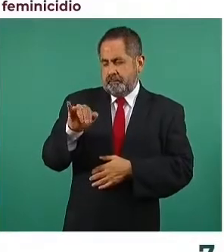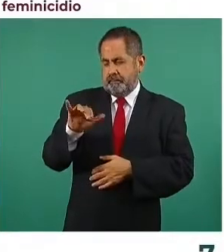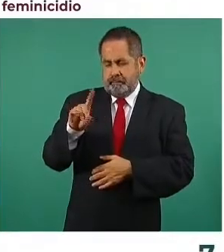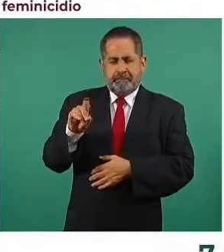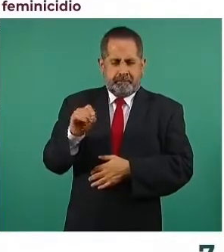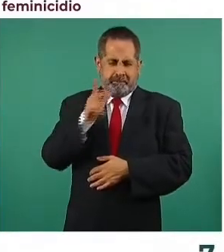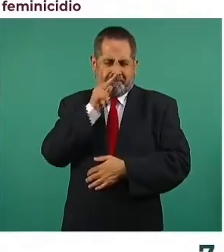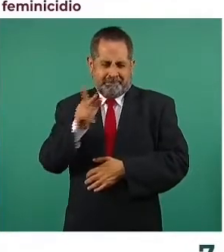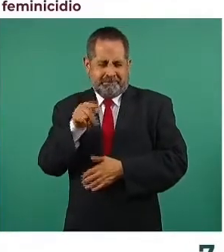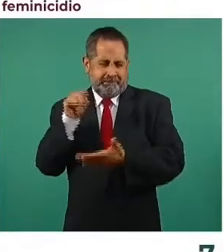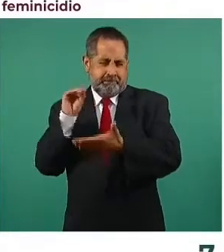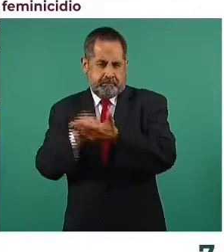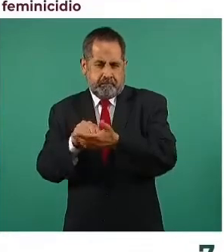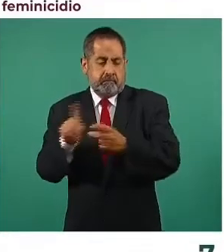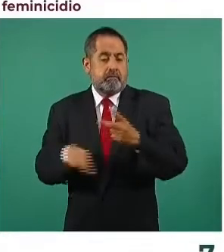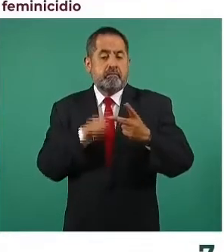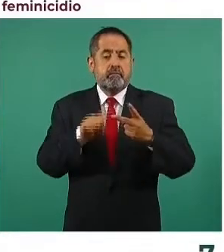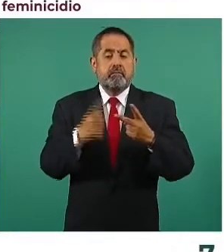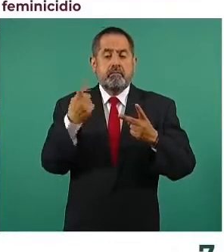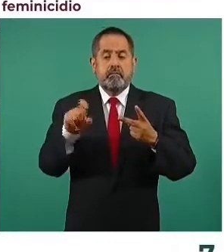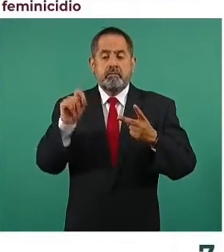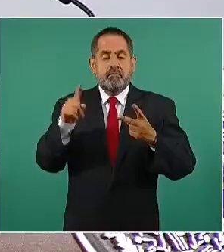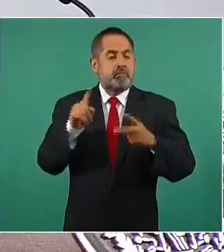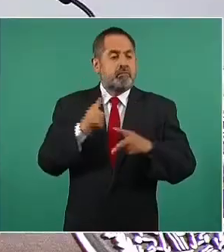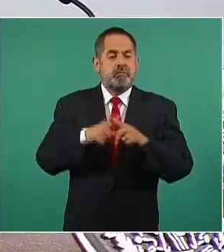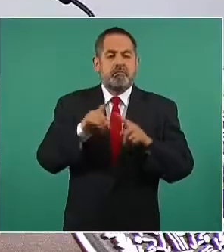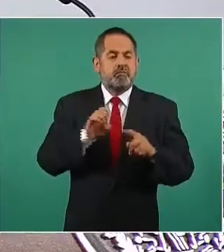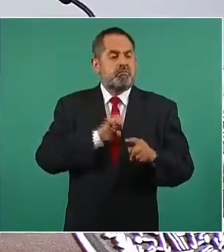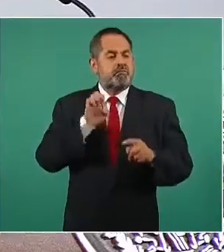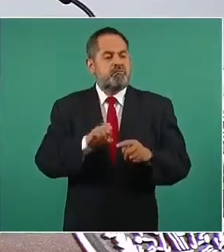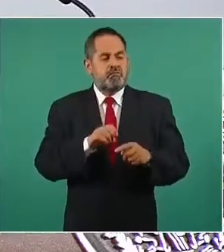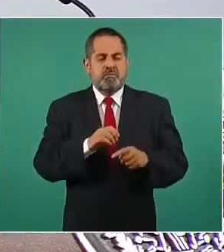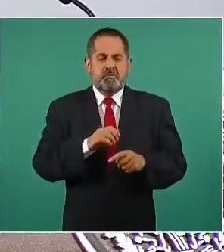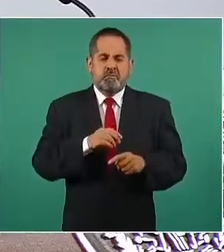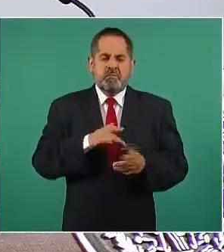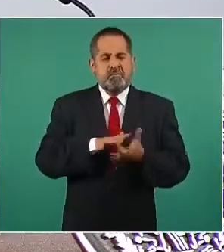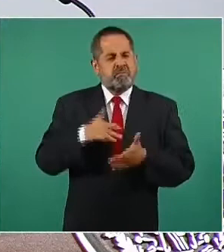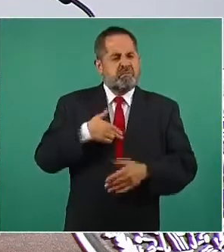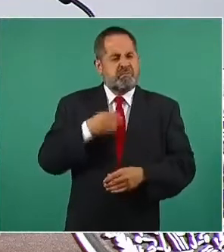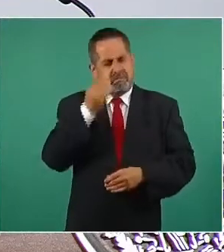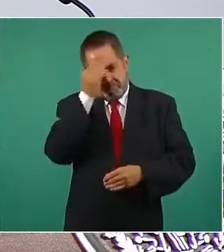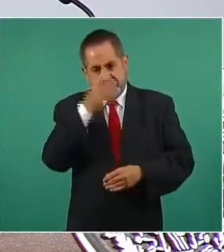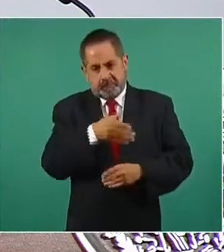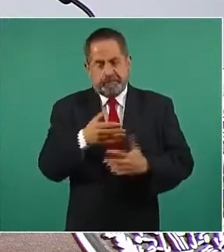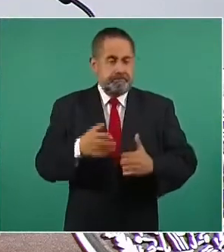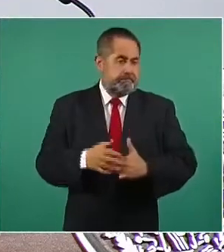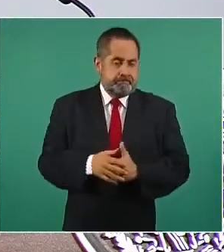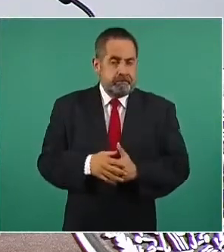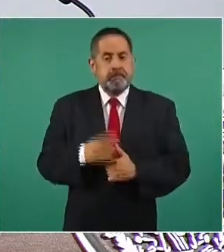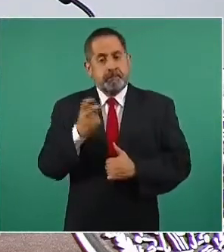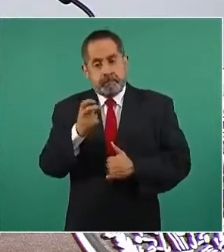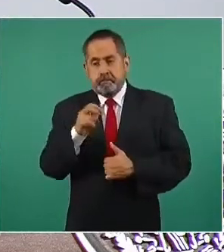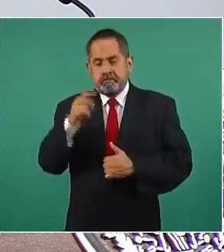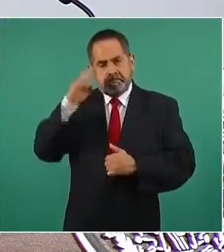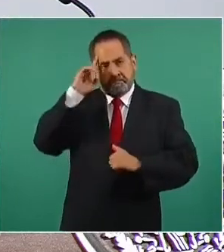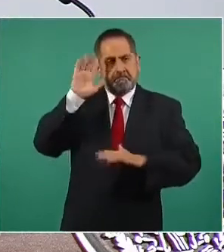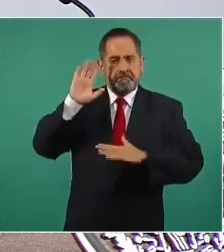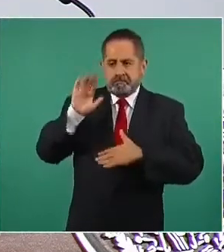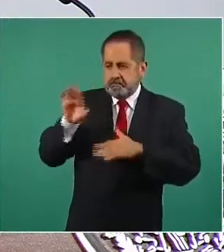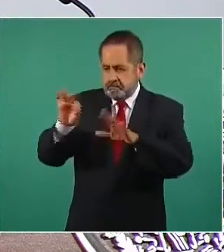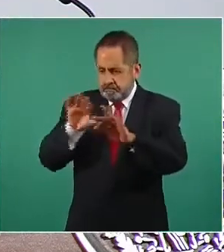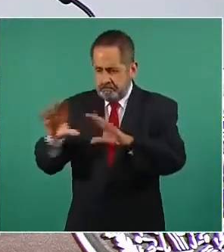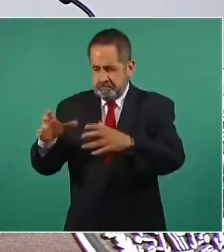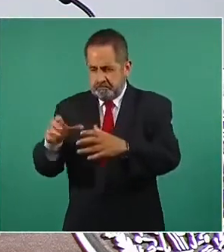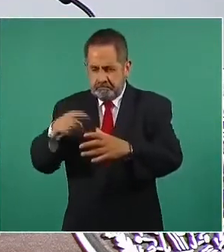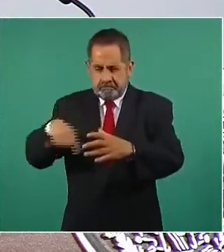por homicidios dolosos. Por lo que hace el compromiso de crear cuerpos especializados para la atención